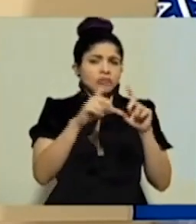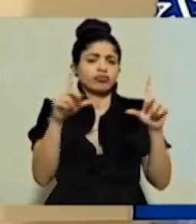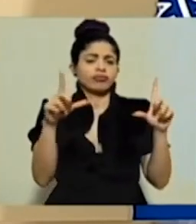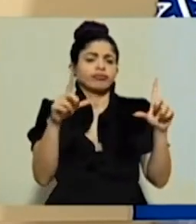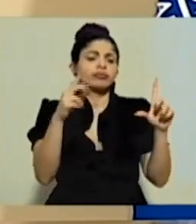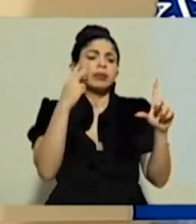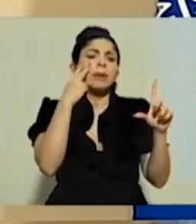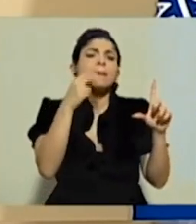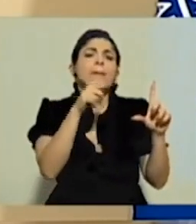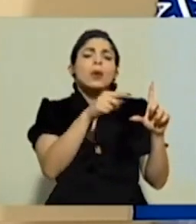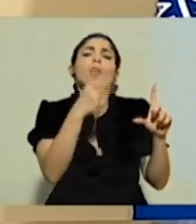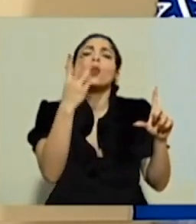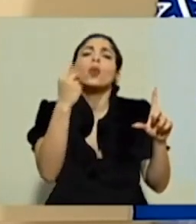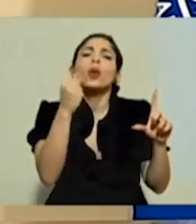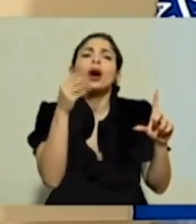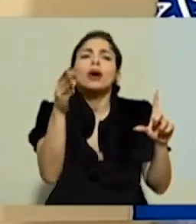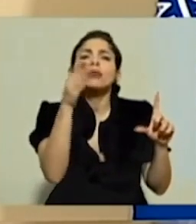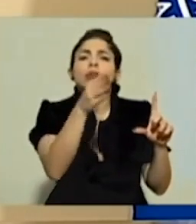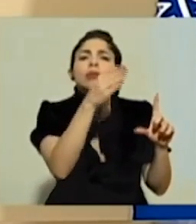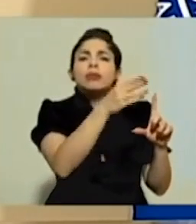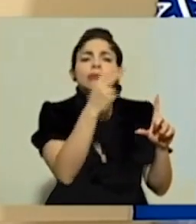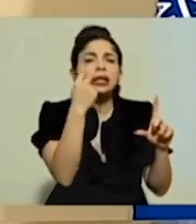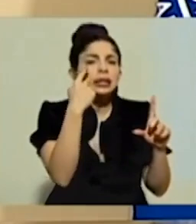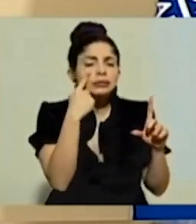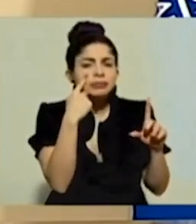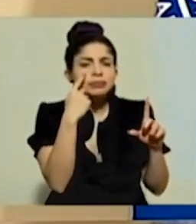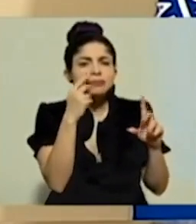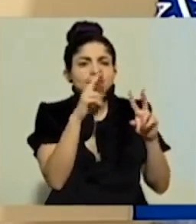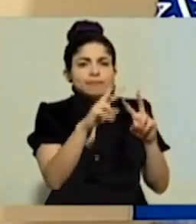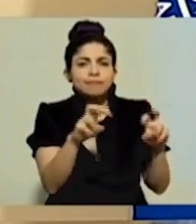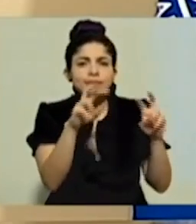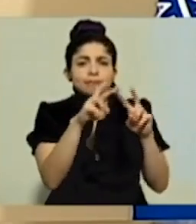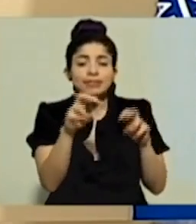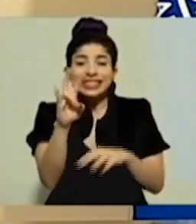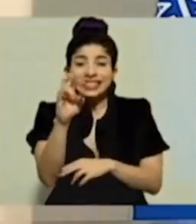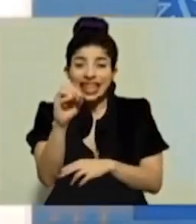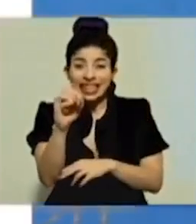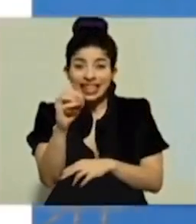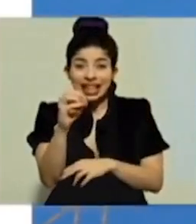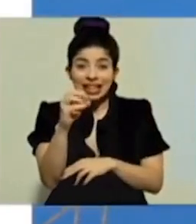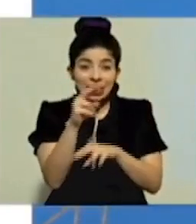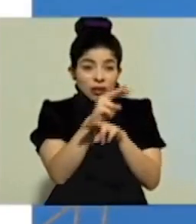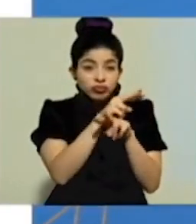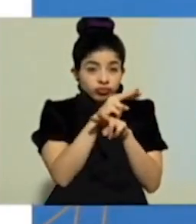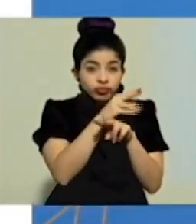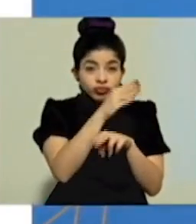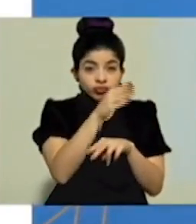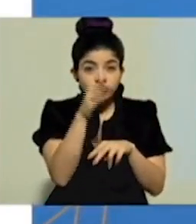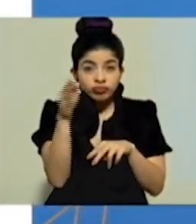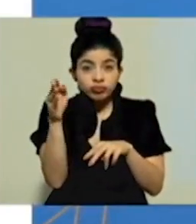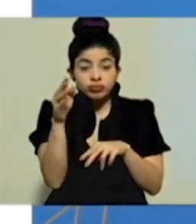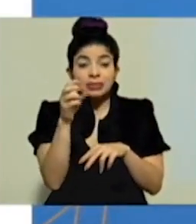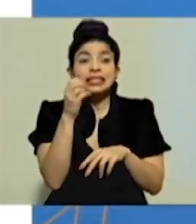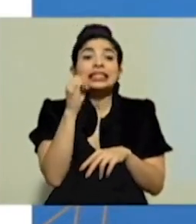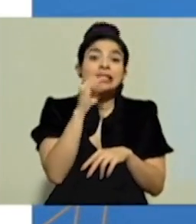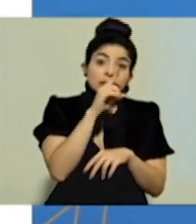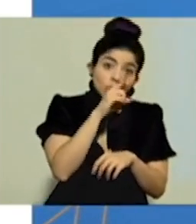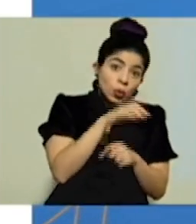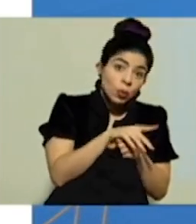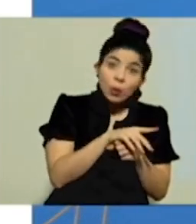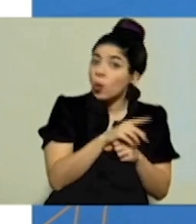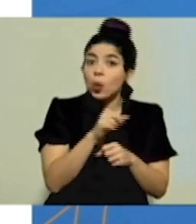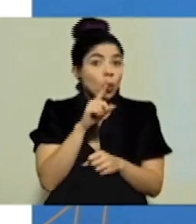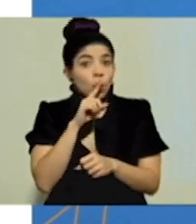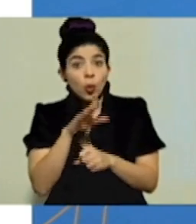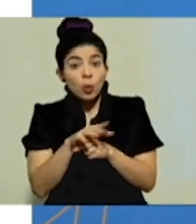las las inspecciones, en donde, de estas 70 inspecciones, si cumple o no cumple, en